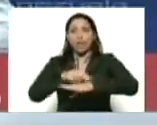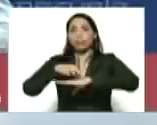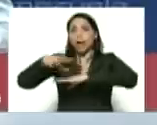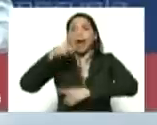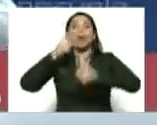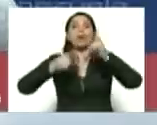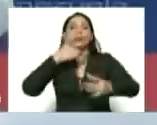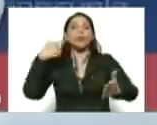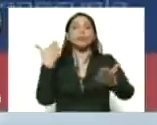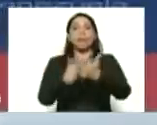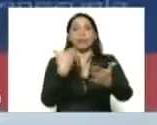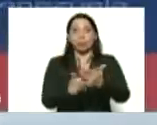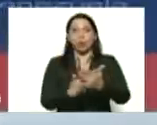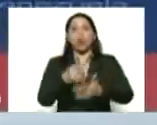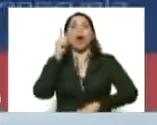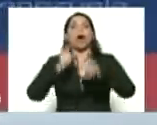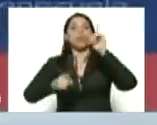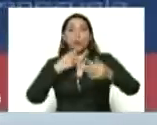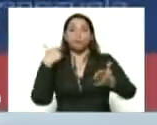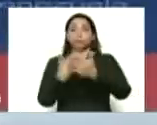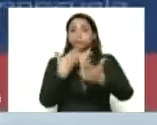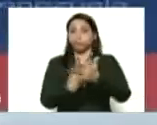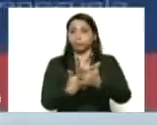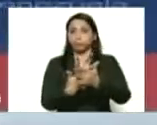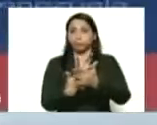testimonios. Algunos testimonios.